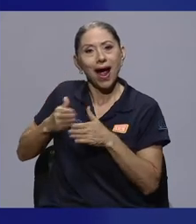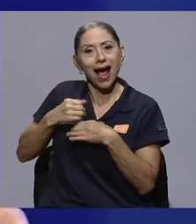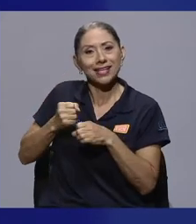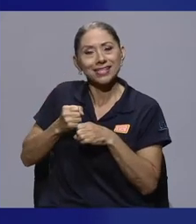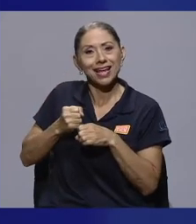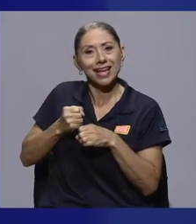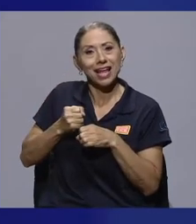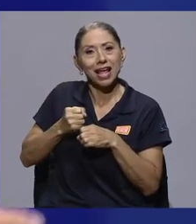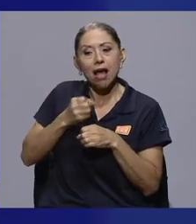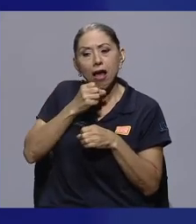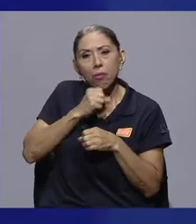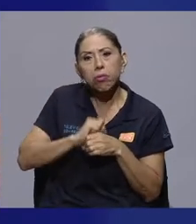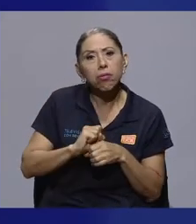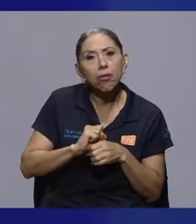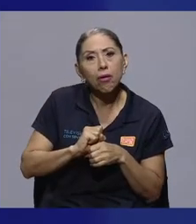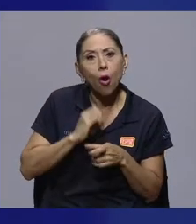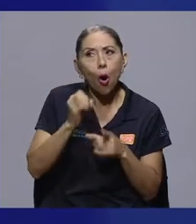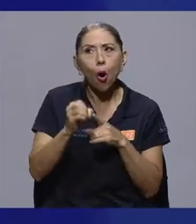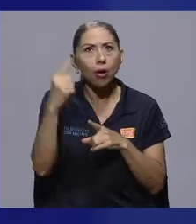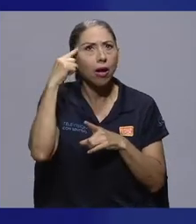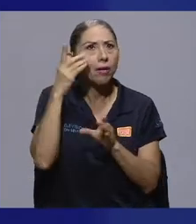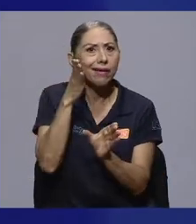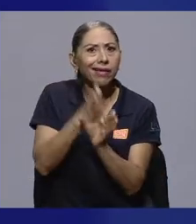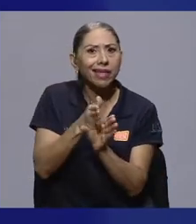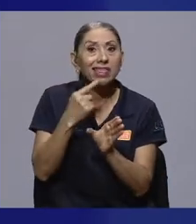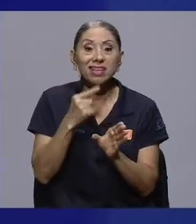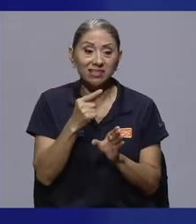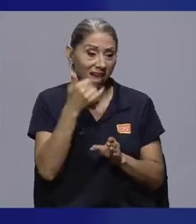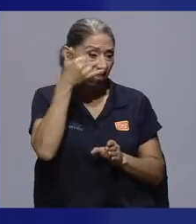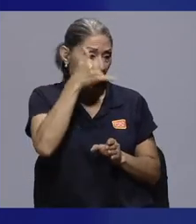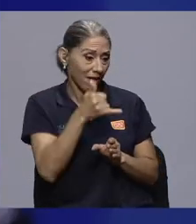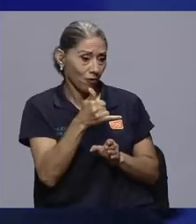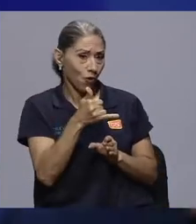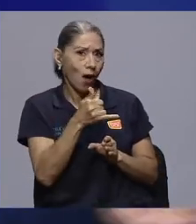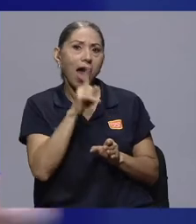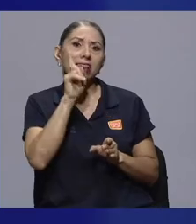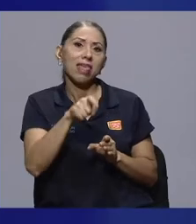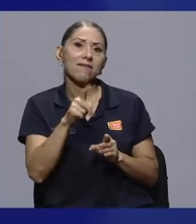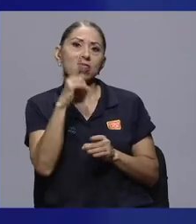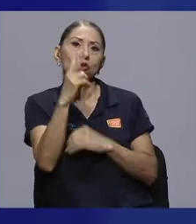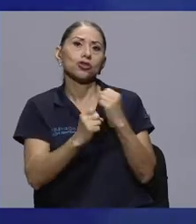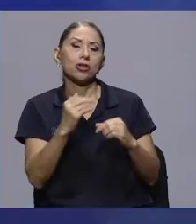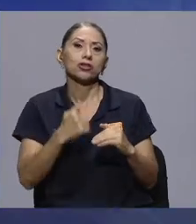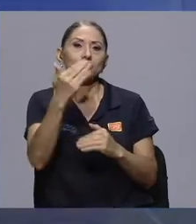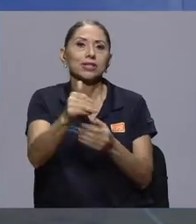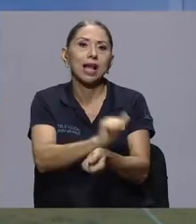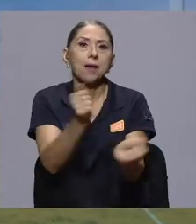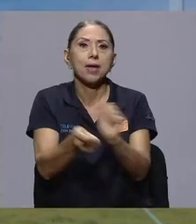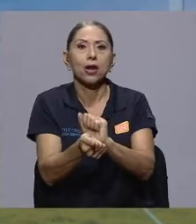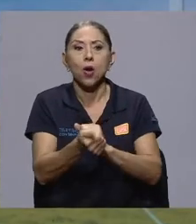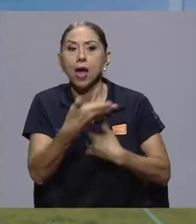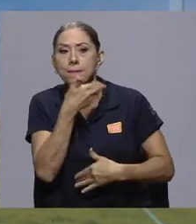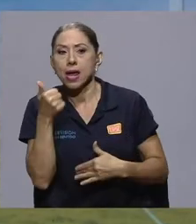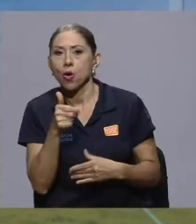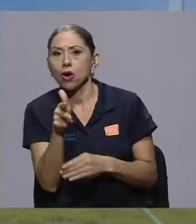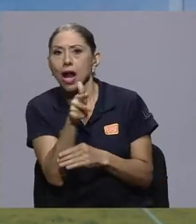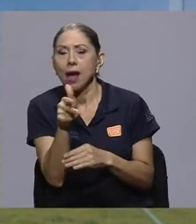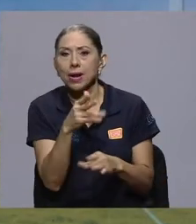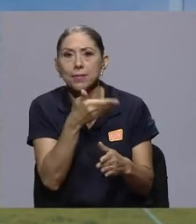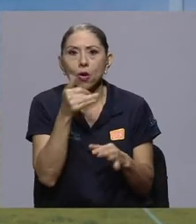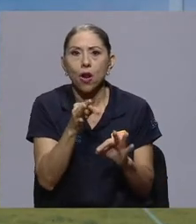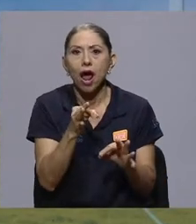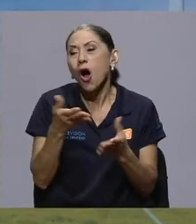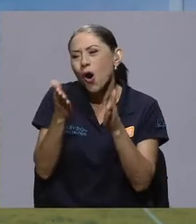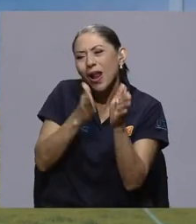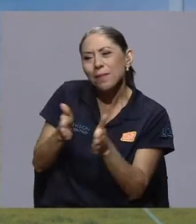cambiemos mínimo cada dos años, ojalá antes. Porque viene con una mejor cámara, porque viene con esto y con el otro. O porque el plan se me venció